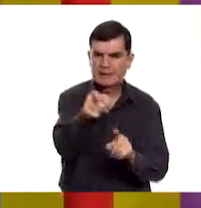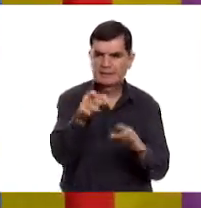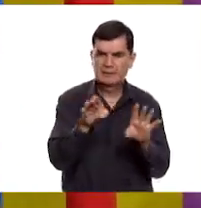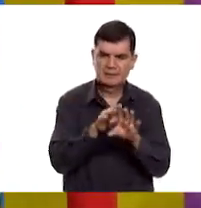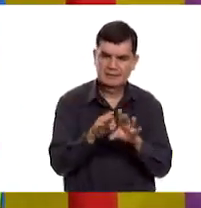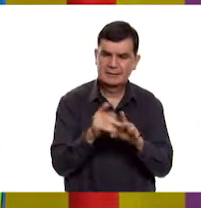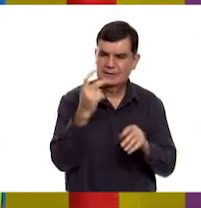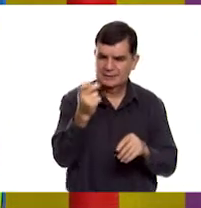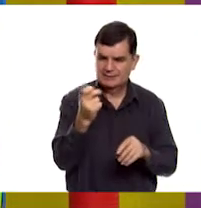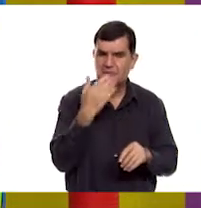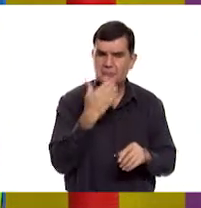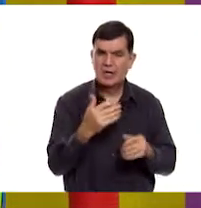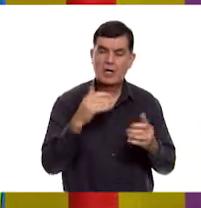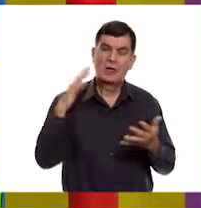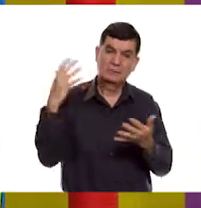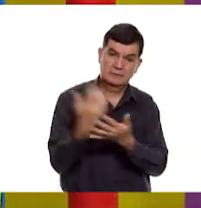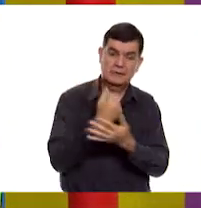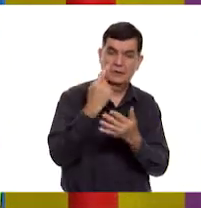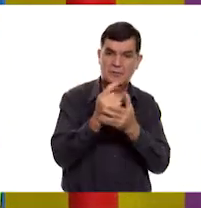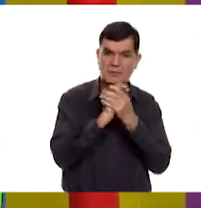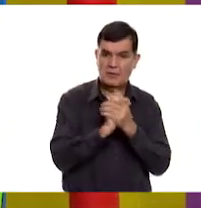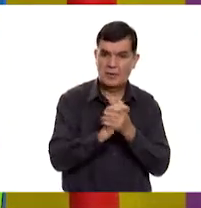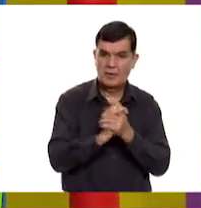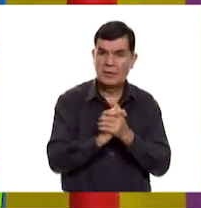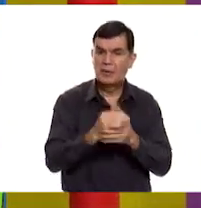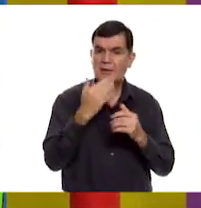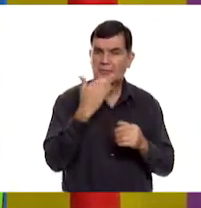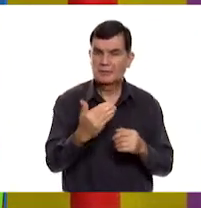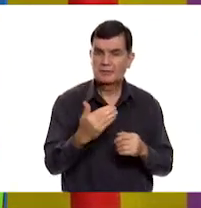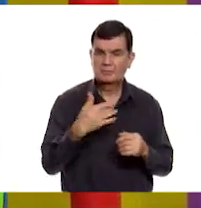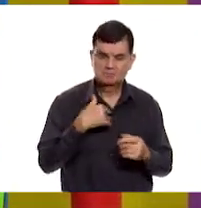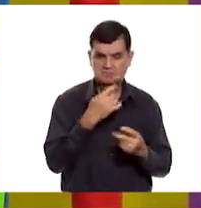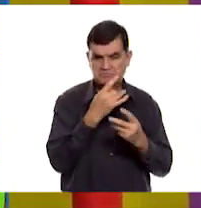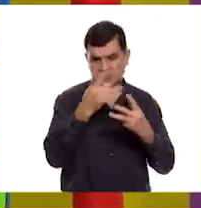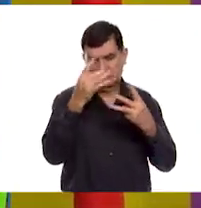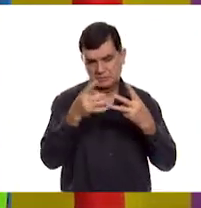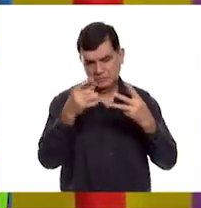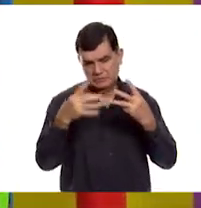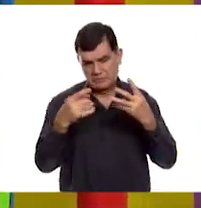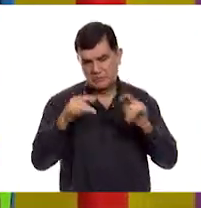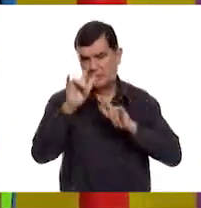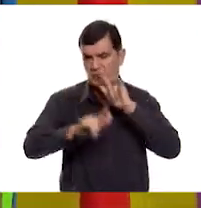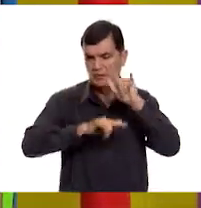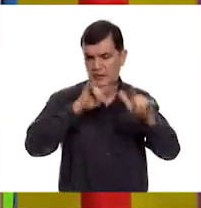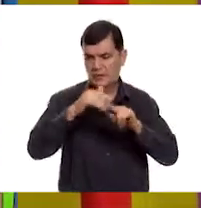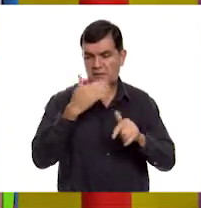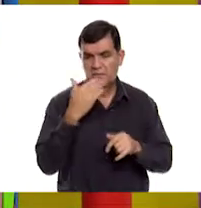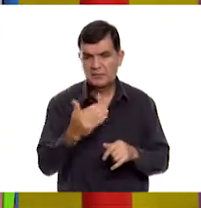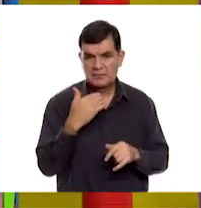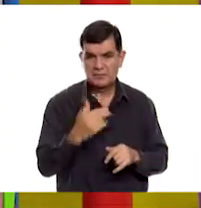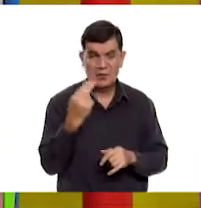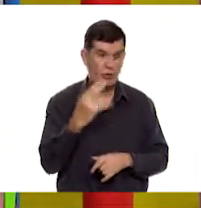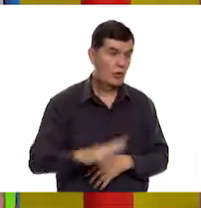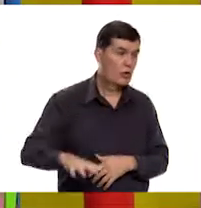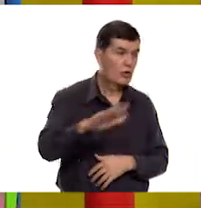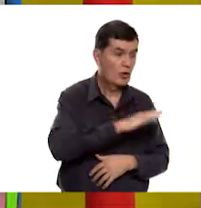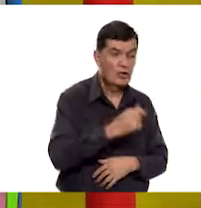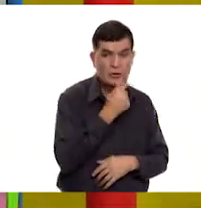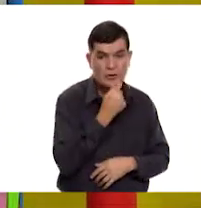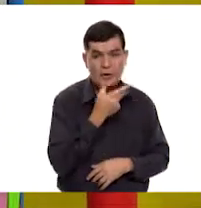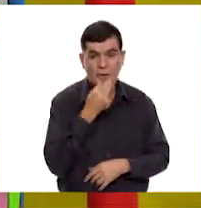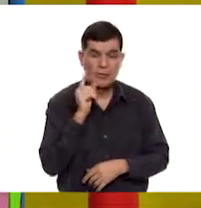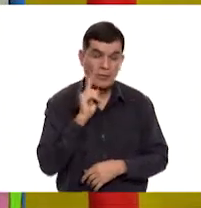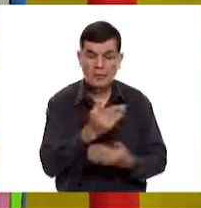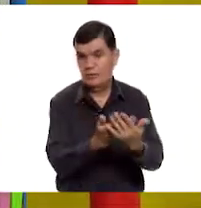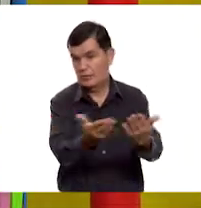esa lotería en movimiento, Pilar. Has superado los retos de la feria y a nombre de todas las niñas y los niños